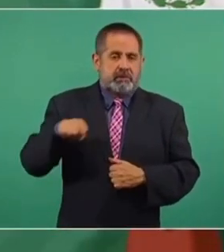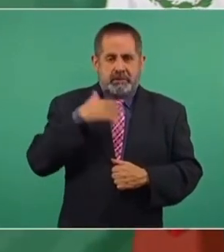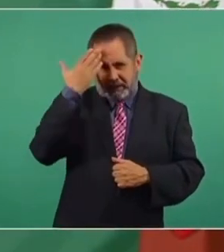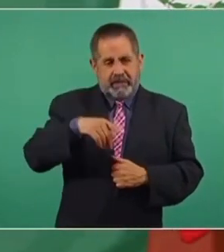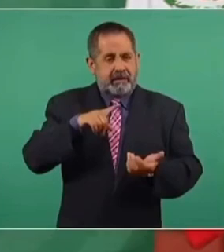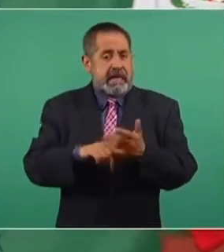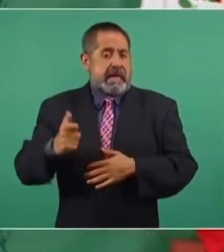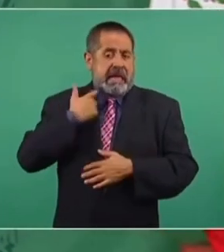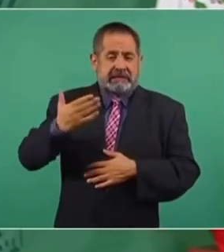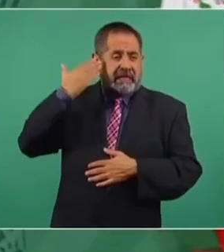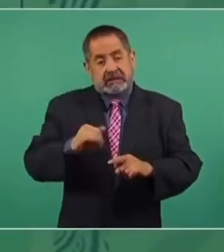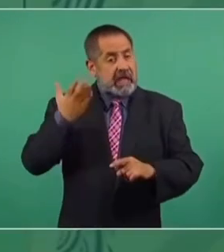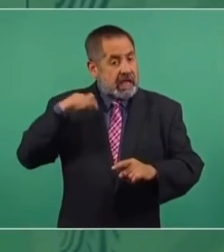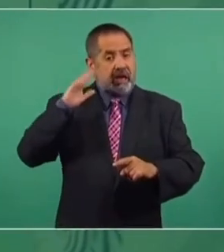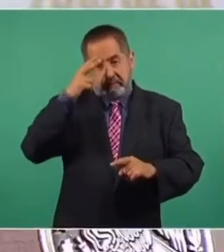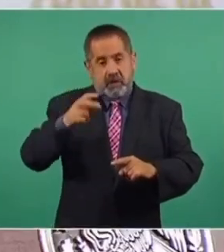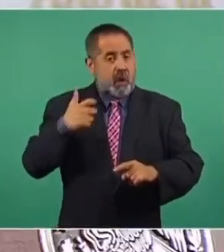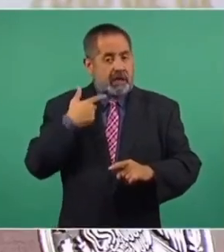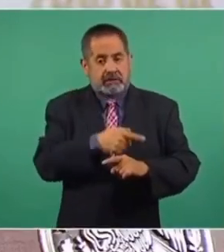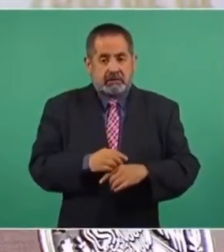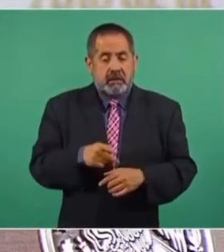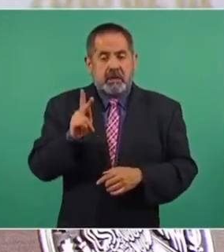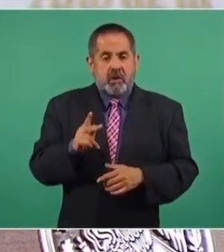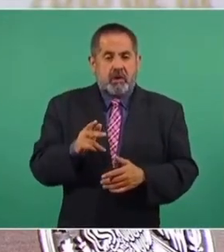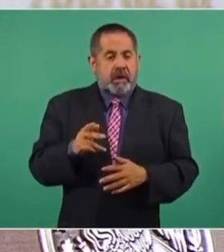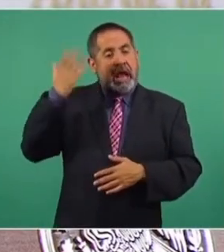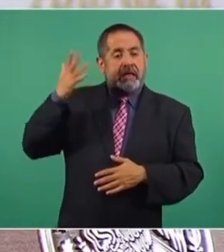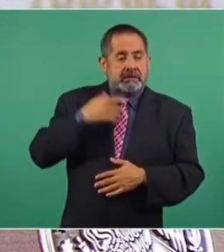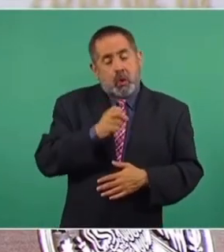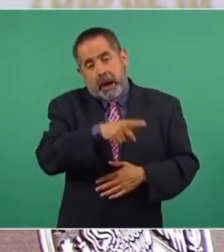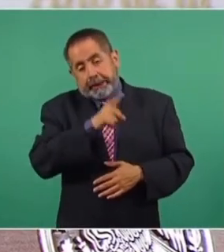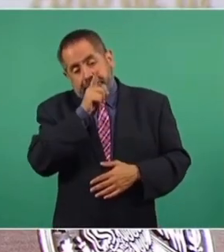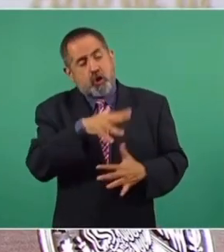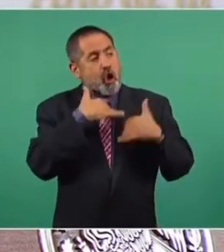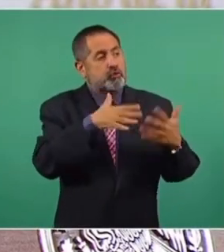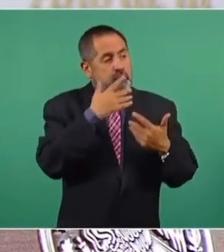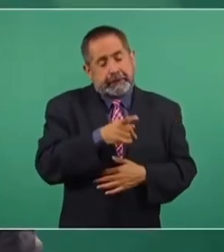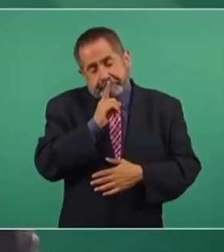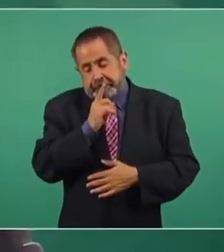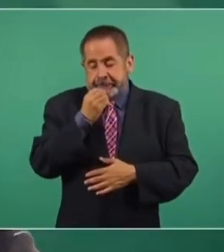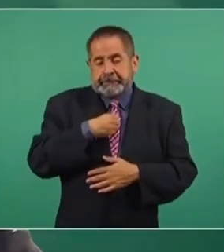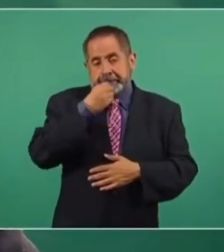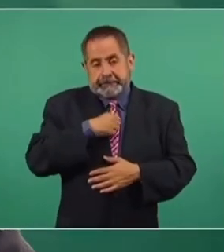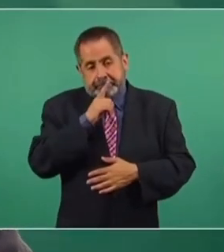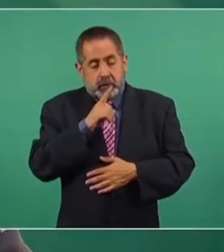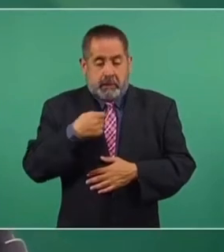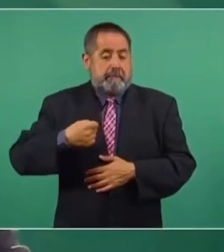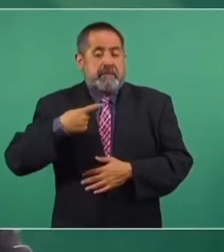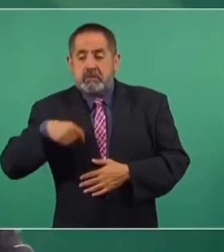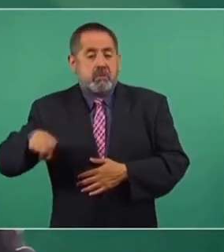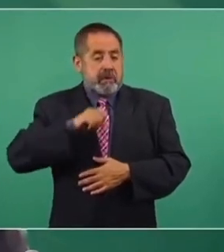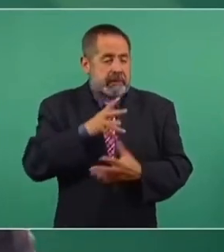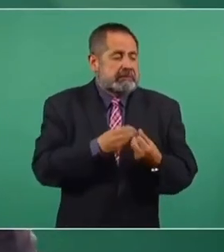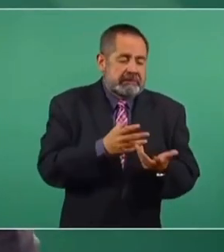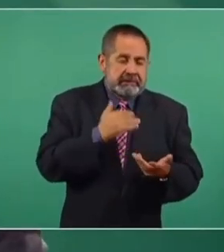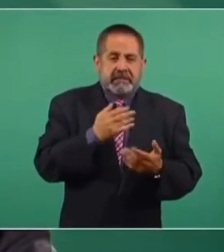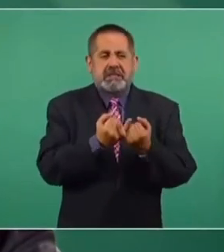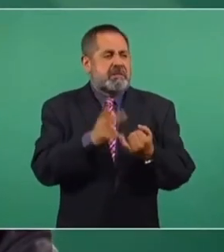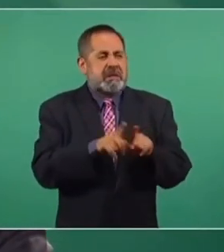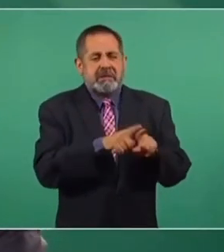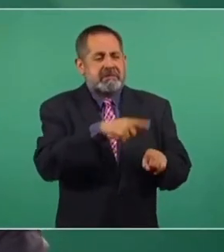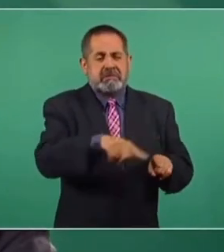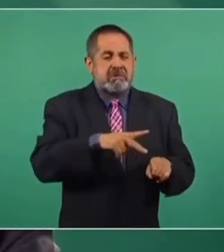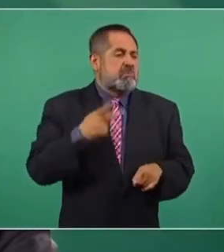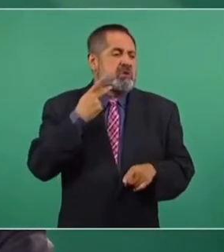sabía de la corrupción que imperaba en México, pero de una u otra forma se aceptaba y se formaba parte, como es el caso de estos